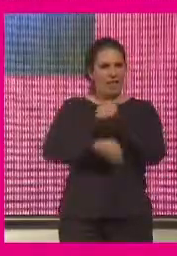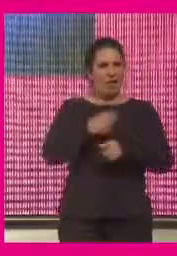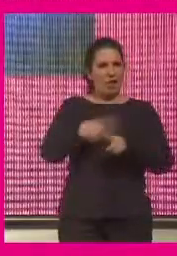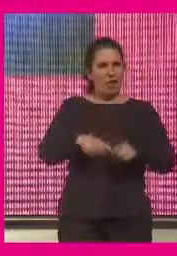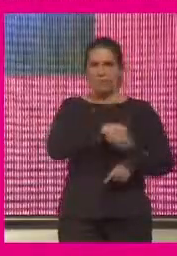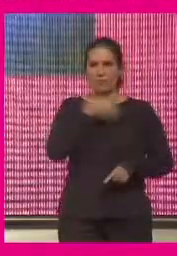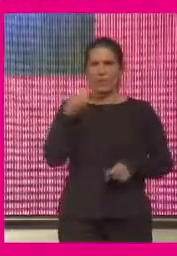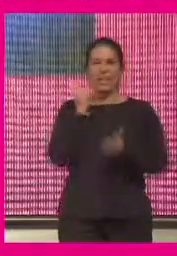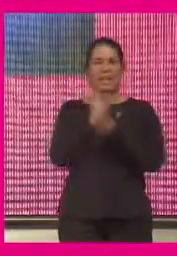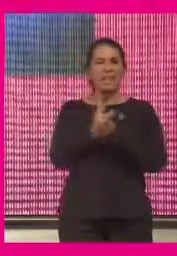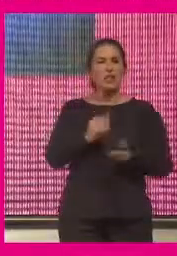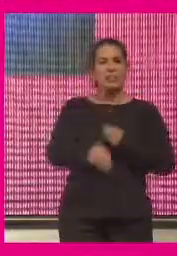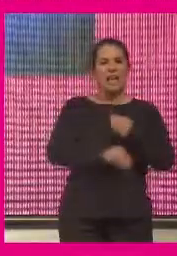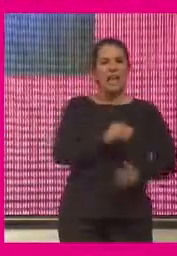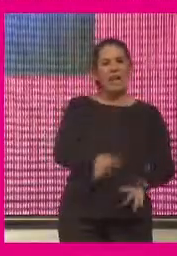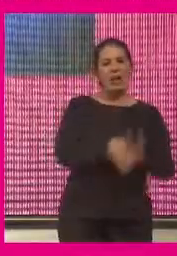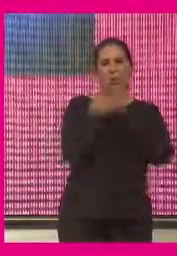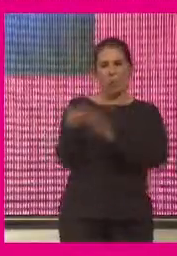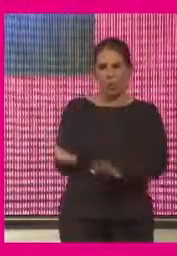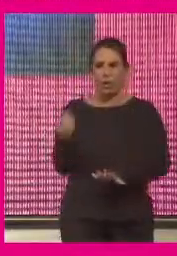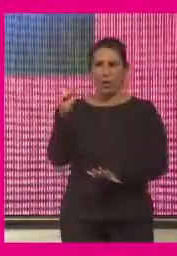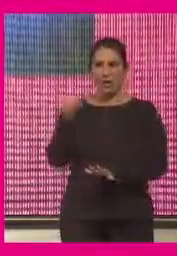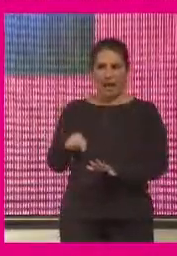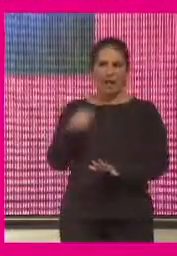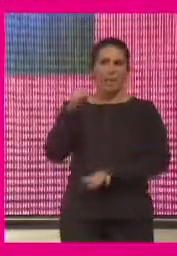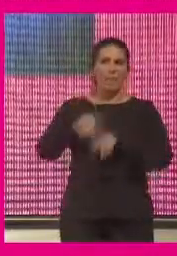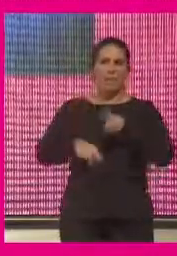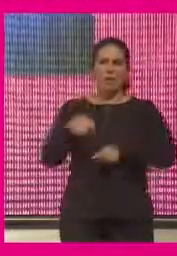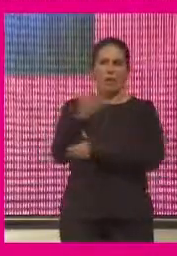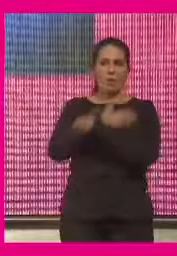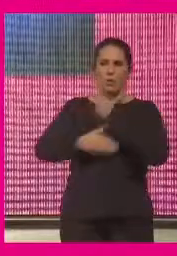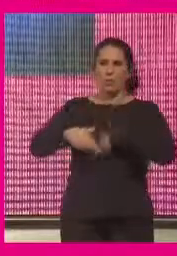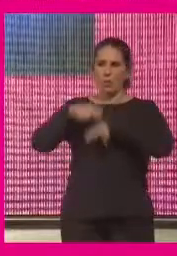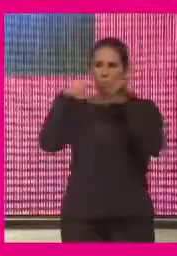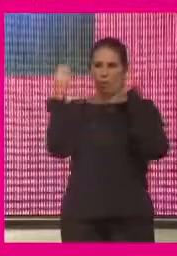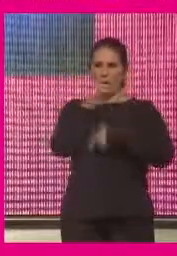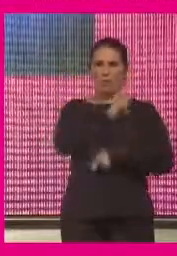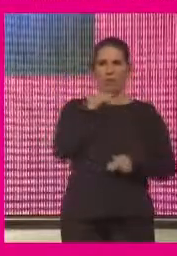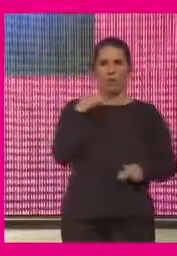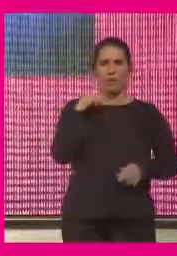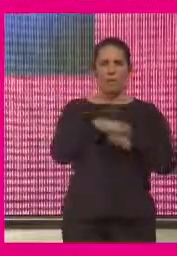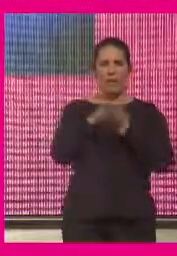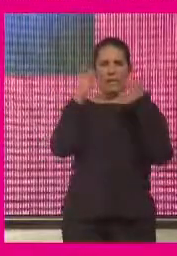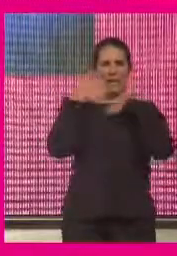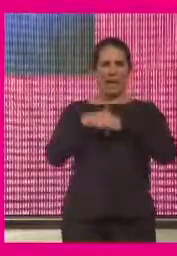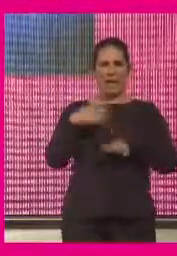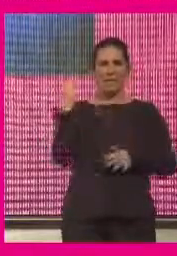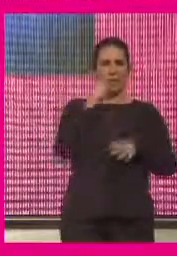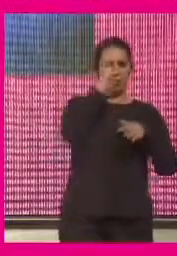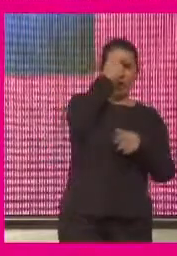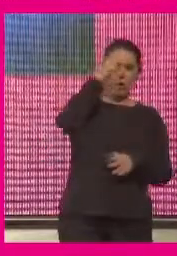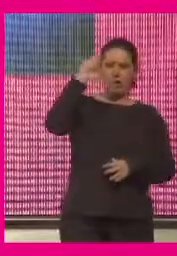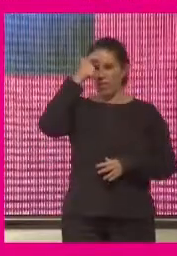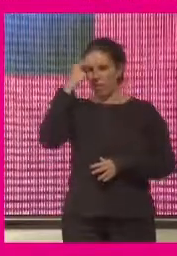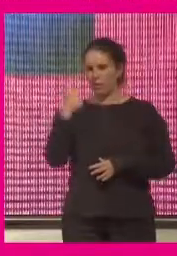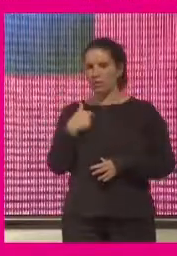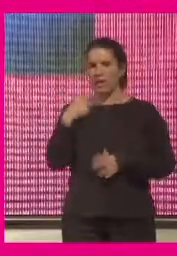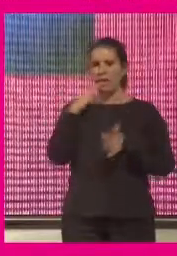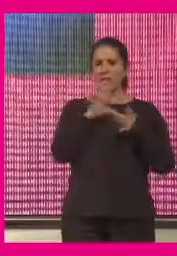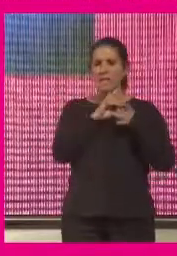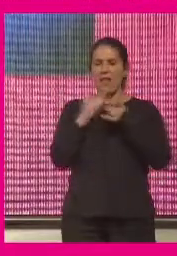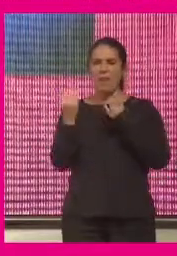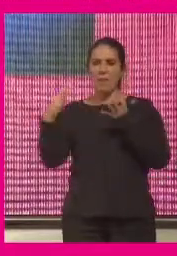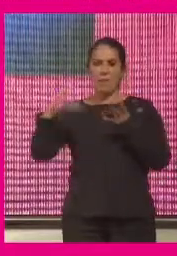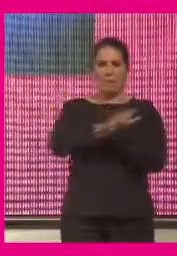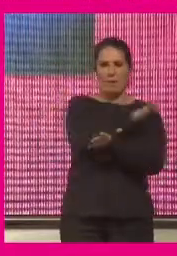el reto es la ejecución y la ejecución pasa por la colaboración público-privada y para integrar esas asociaciones que tienen capilaridad porque eso